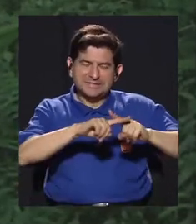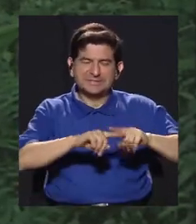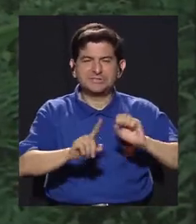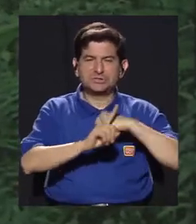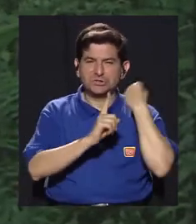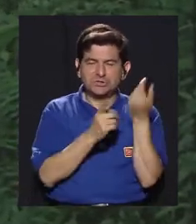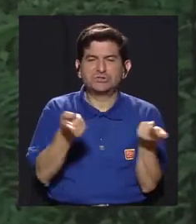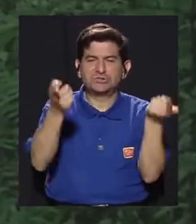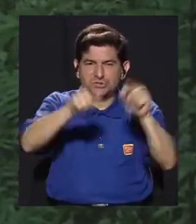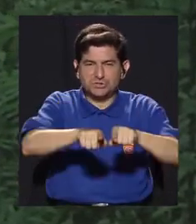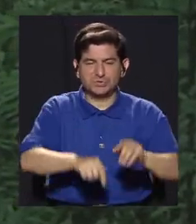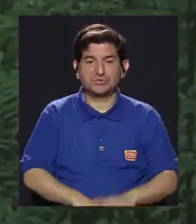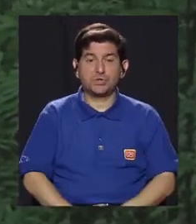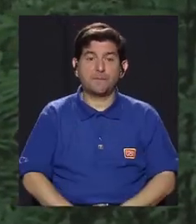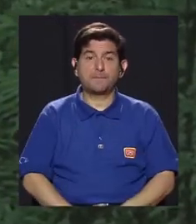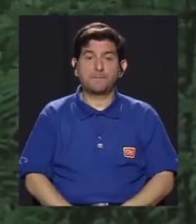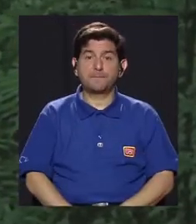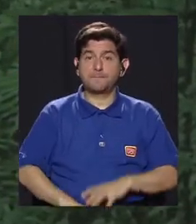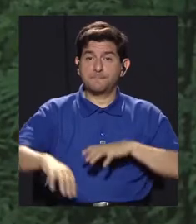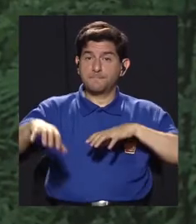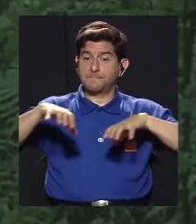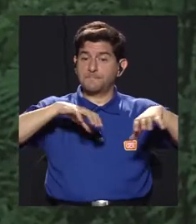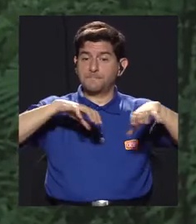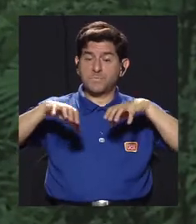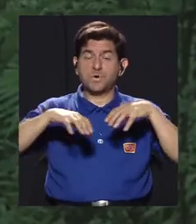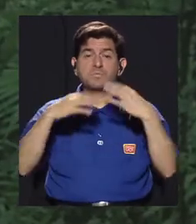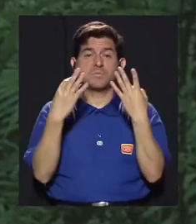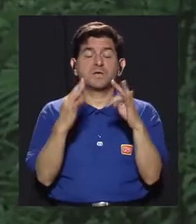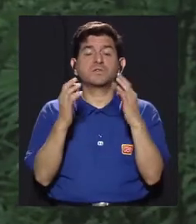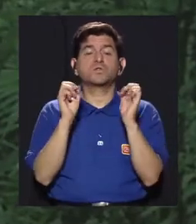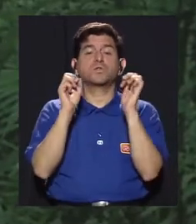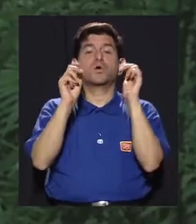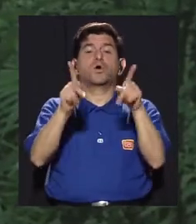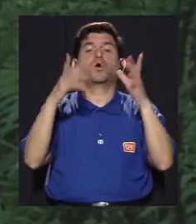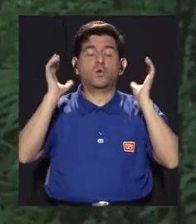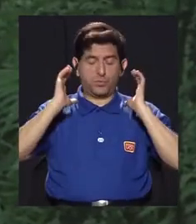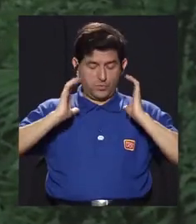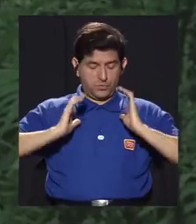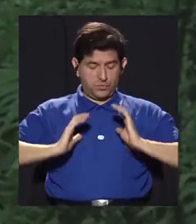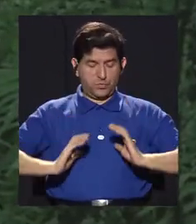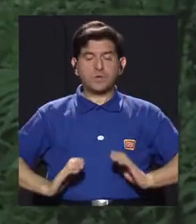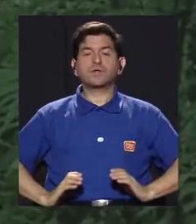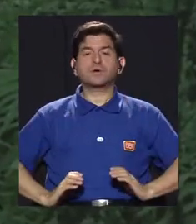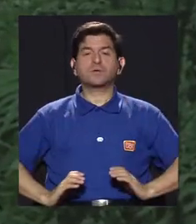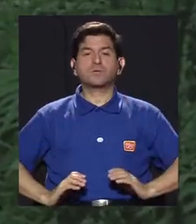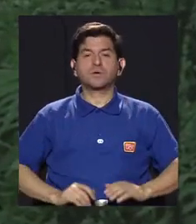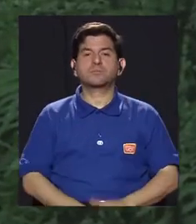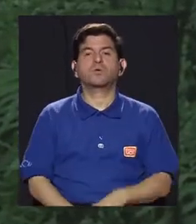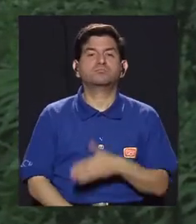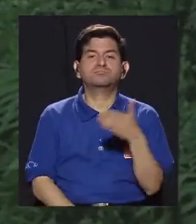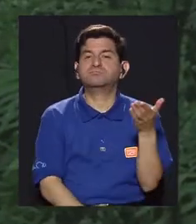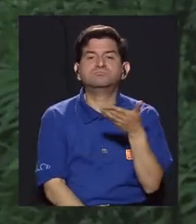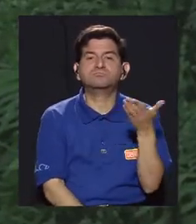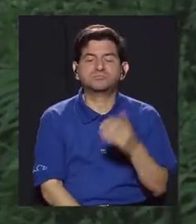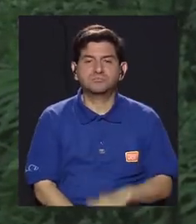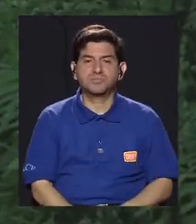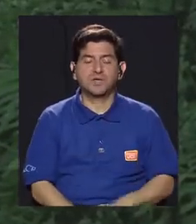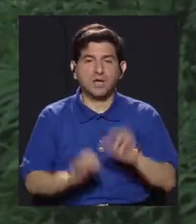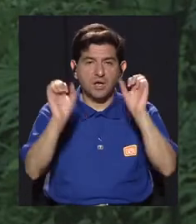diferentes condiciones que se dan. Y con el movimiento lo que se está dando es la oportunidad al cuerpo de que haga